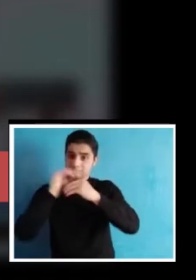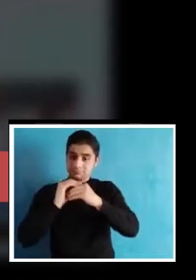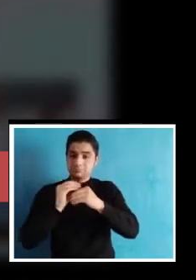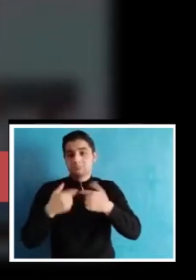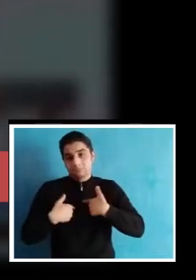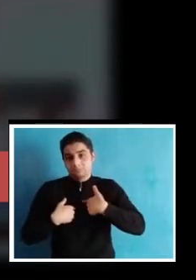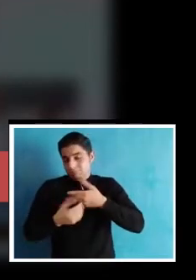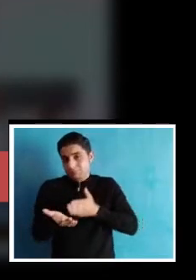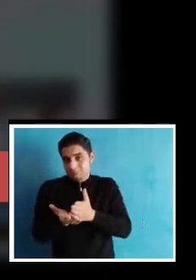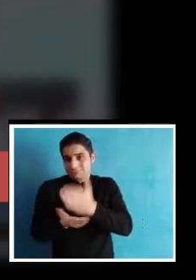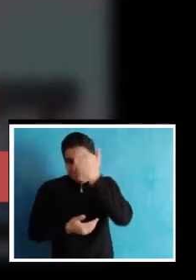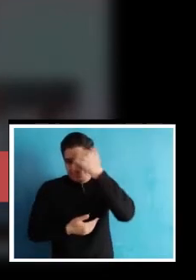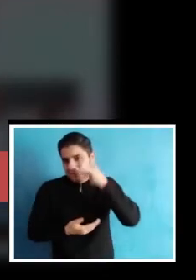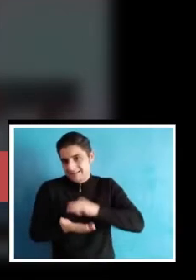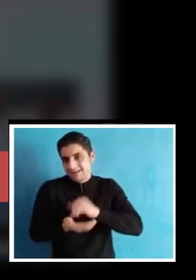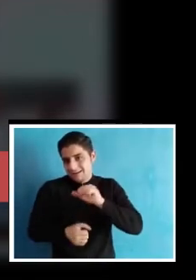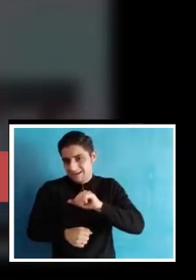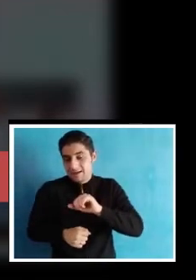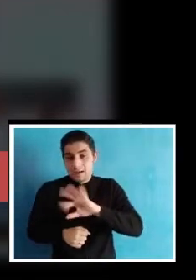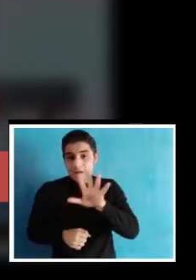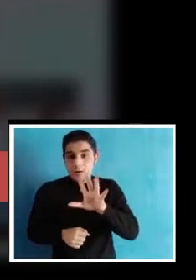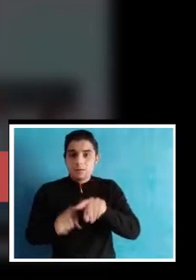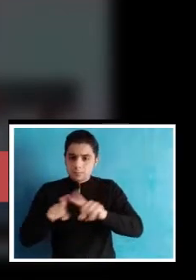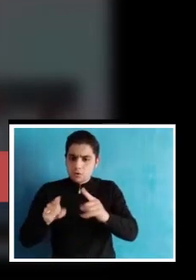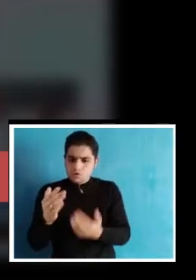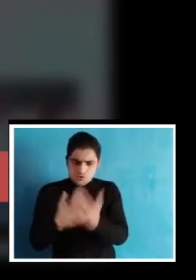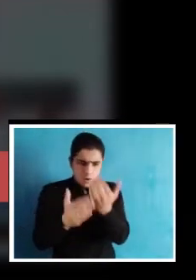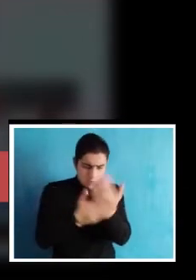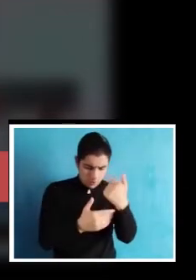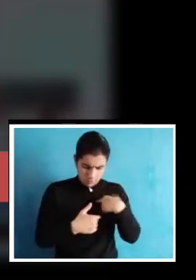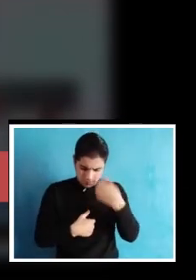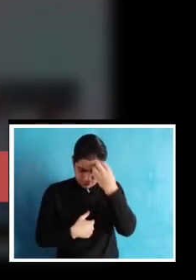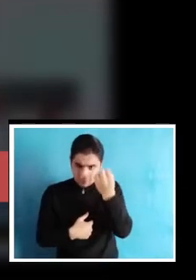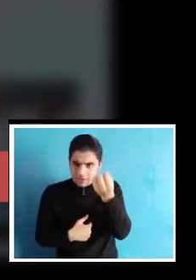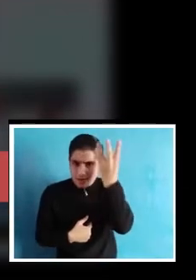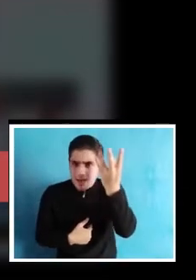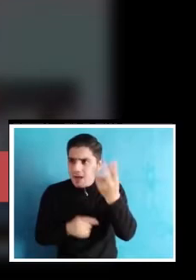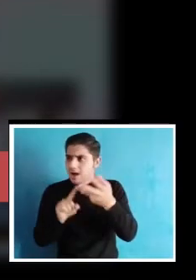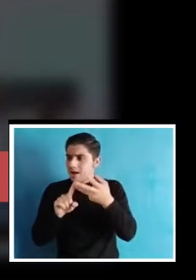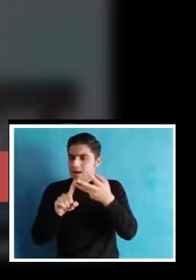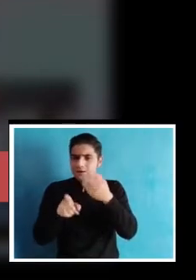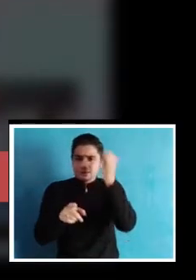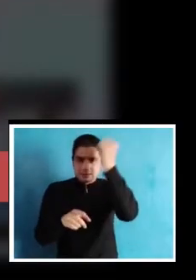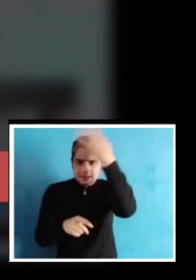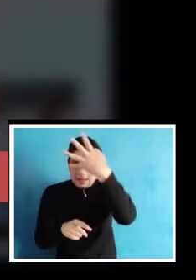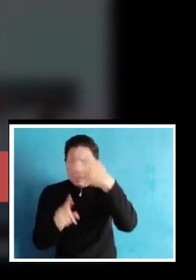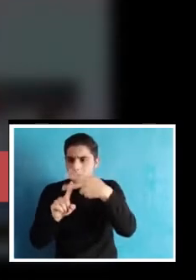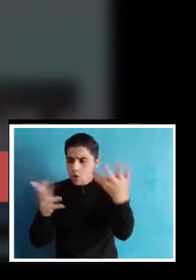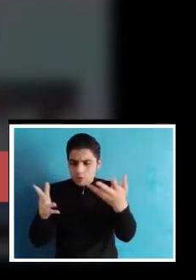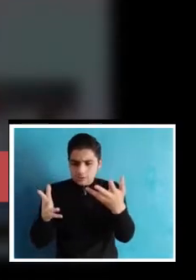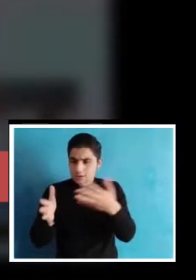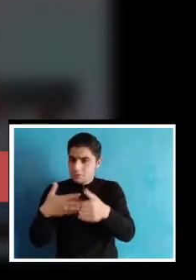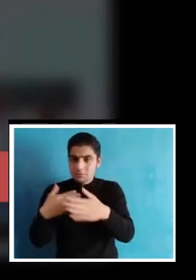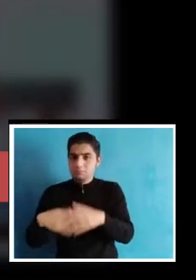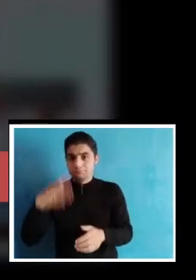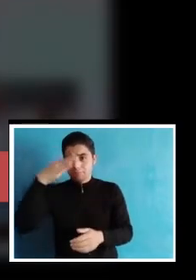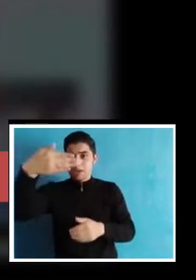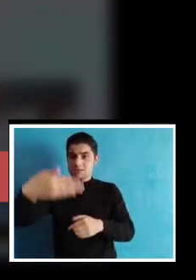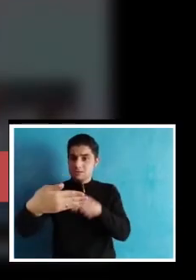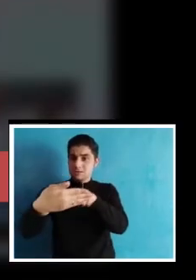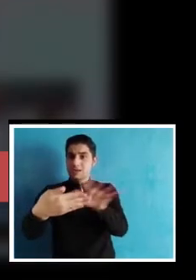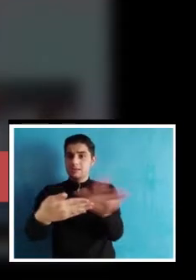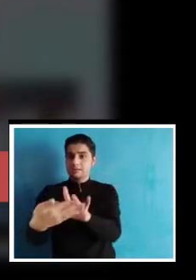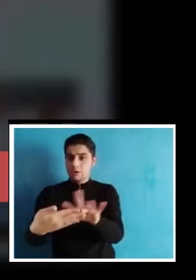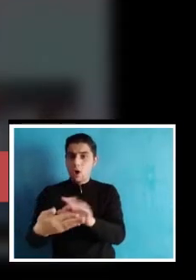docentes, diseñando nuevas didácticas de acuerdo a las características de nuestros niños, aunque sea a través de una pantalla de